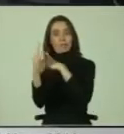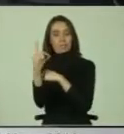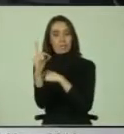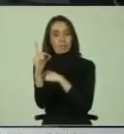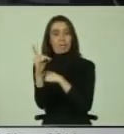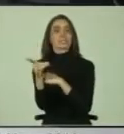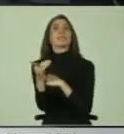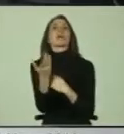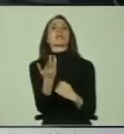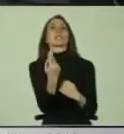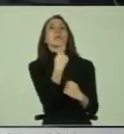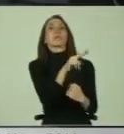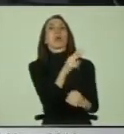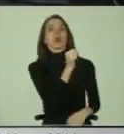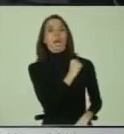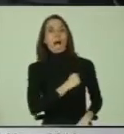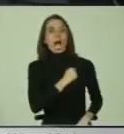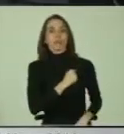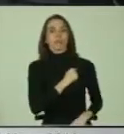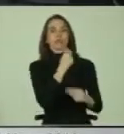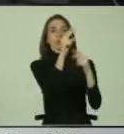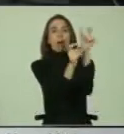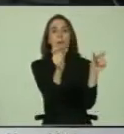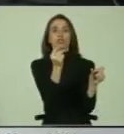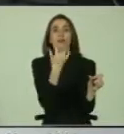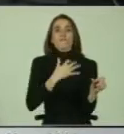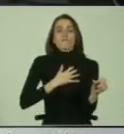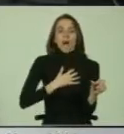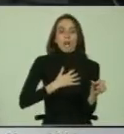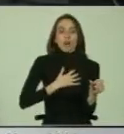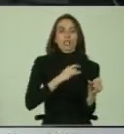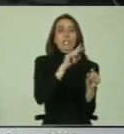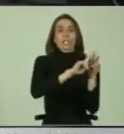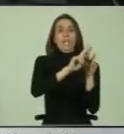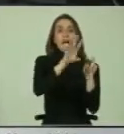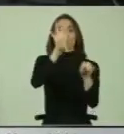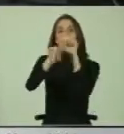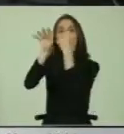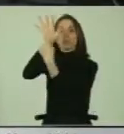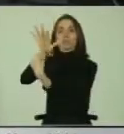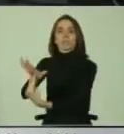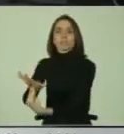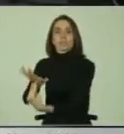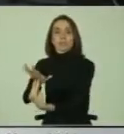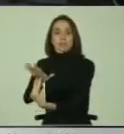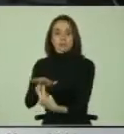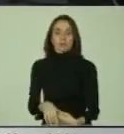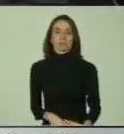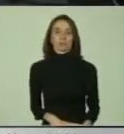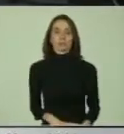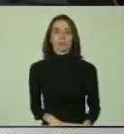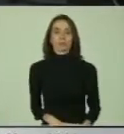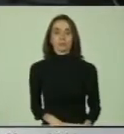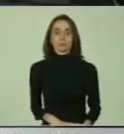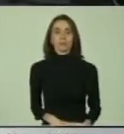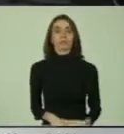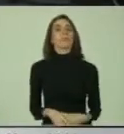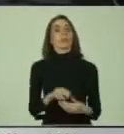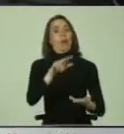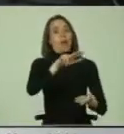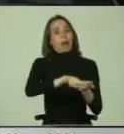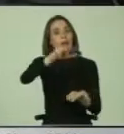resultado de actitudes, de valores y prácticas discriminatorias. Por medio de dichas